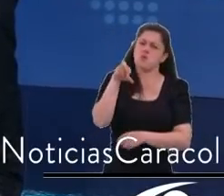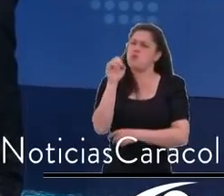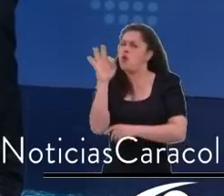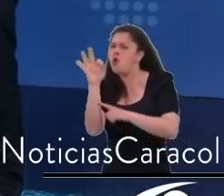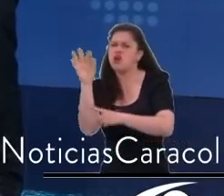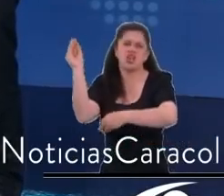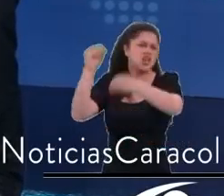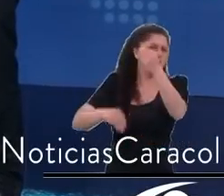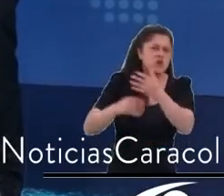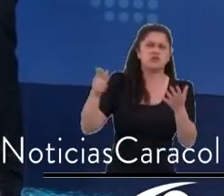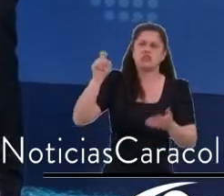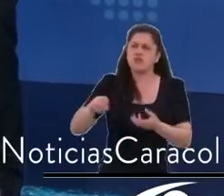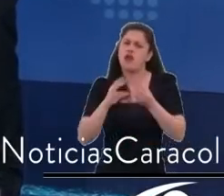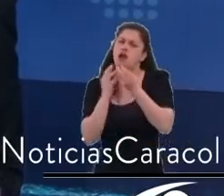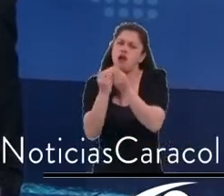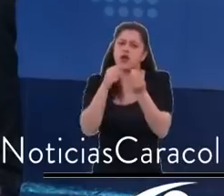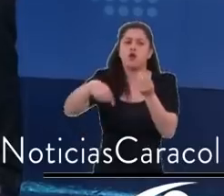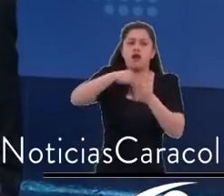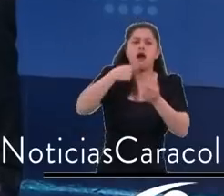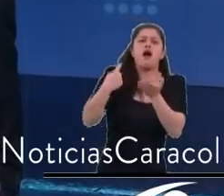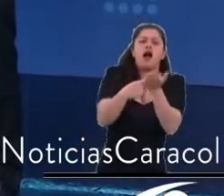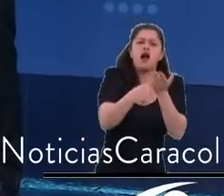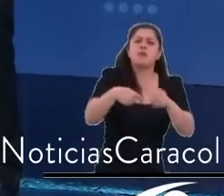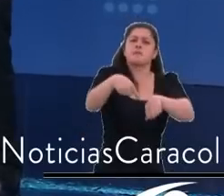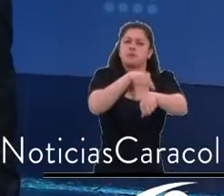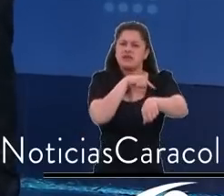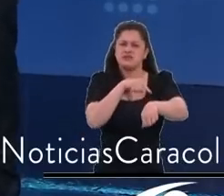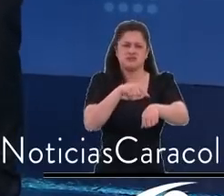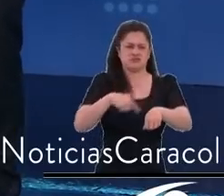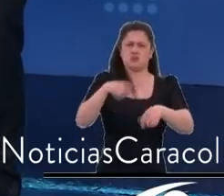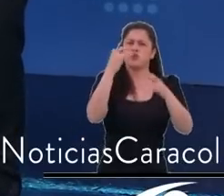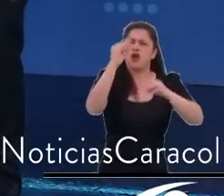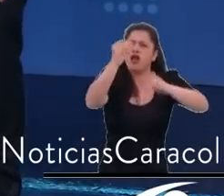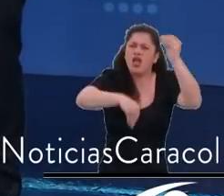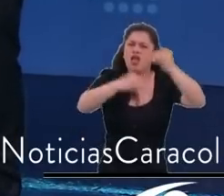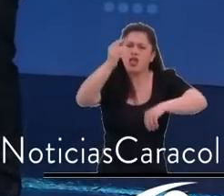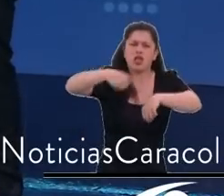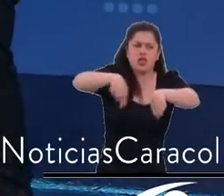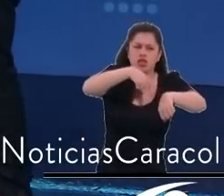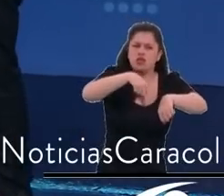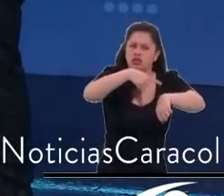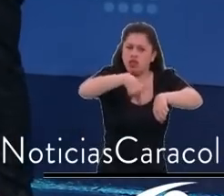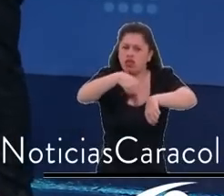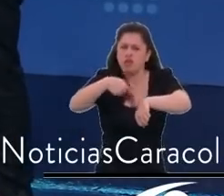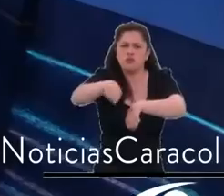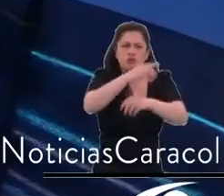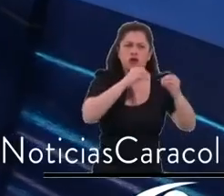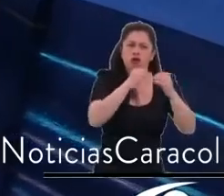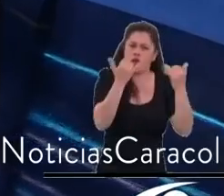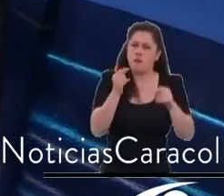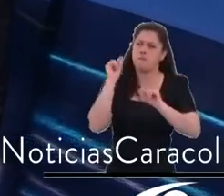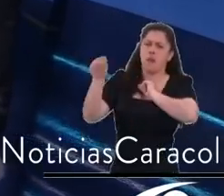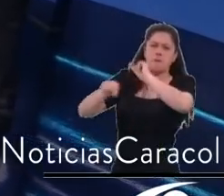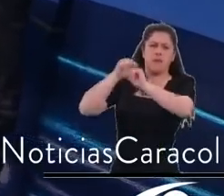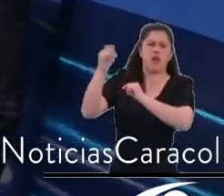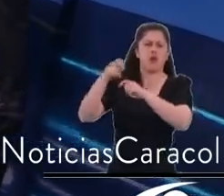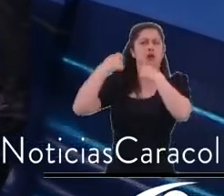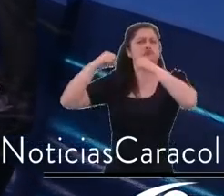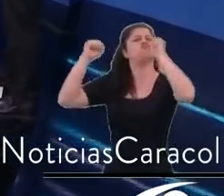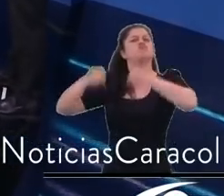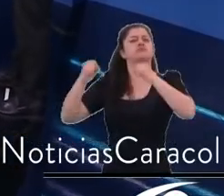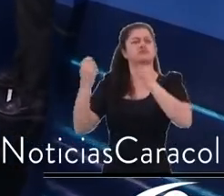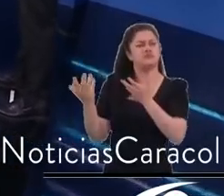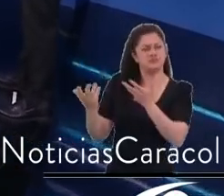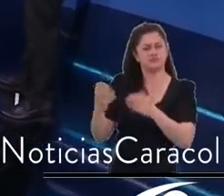faltó que se discutiera como correspondía en el Consejo de Bogotá, en fin. Nos acompaña hasta ahora la mediana de la alcaldesa, Claudia López. Alcaldesa, qué gusto